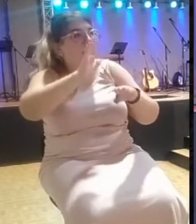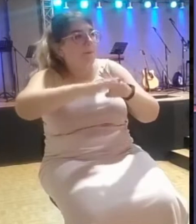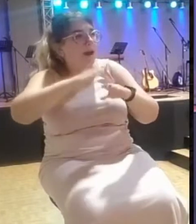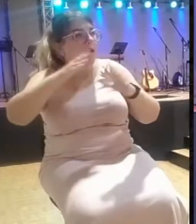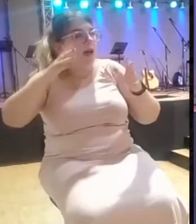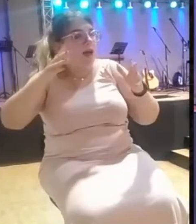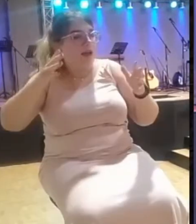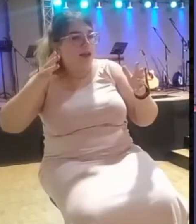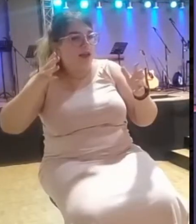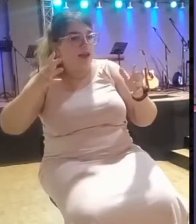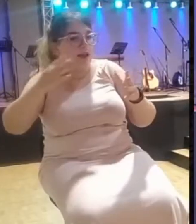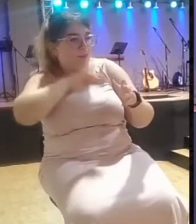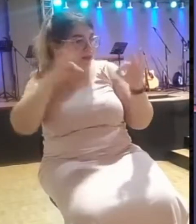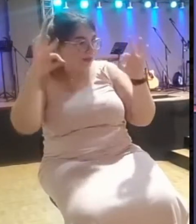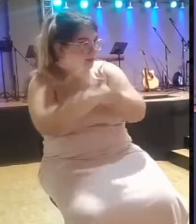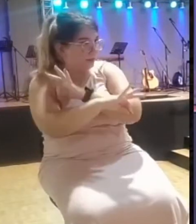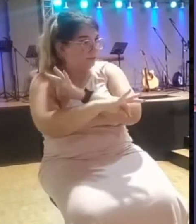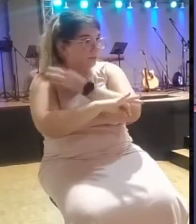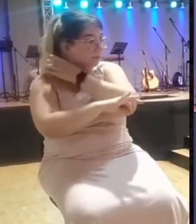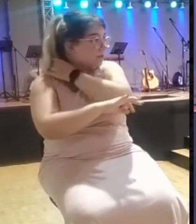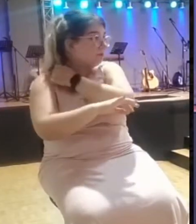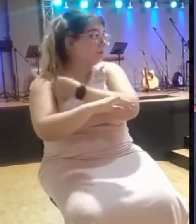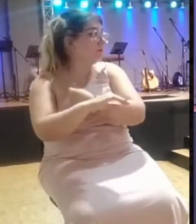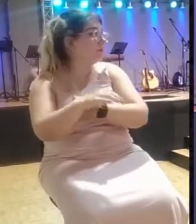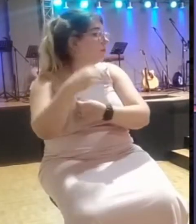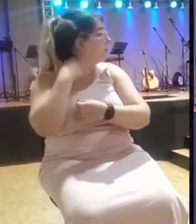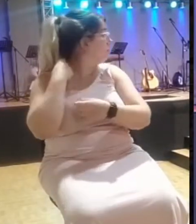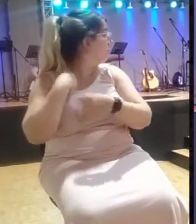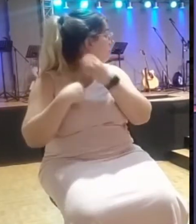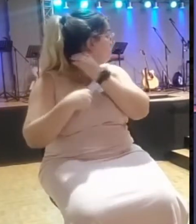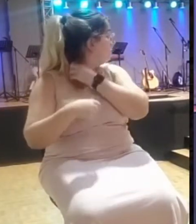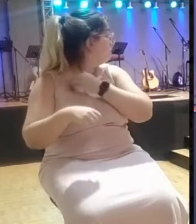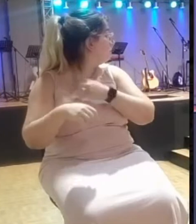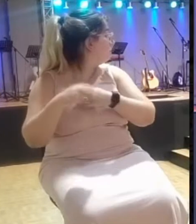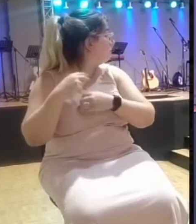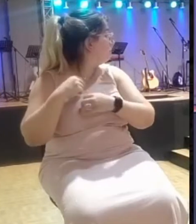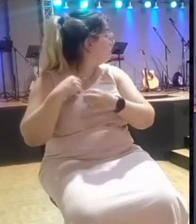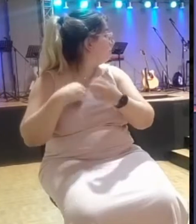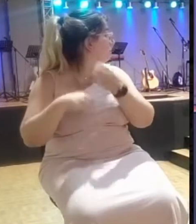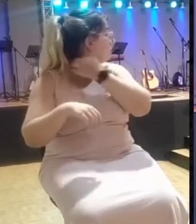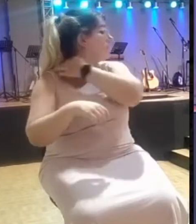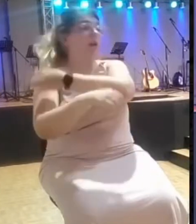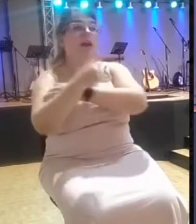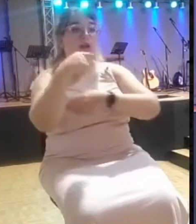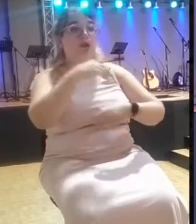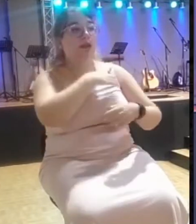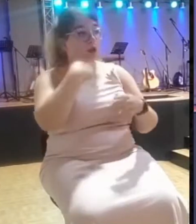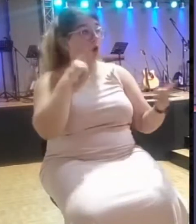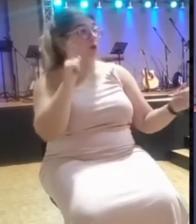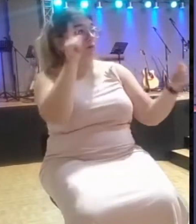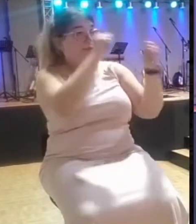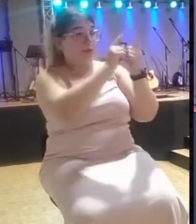dices tú, ve y dile que te vas a presentar a Elías para que me mate. Porque luego, dice, el Espíritu del Señor